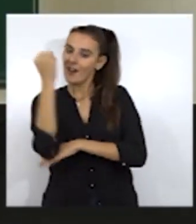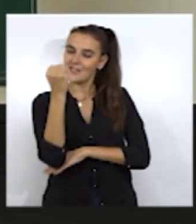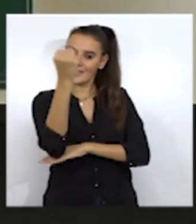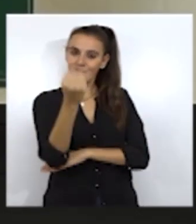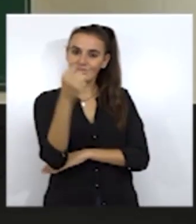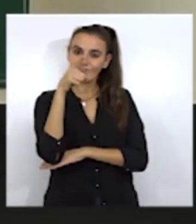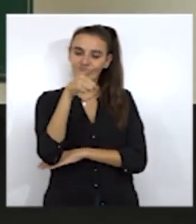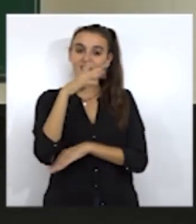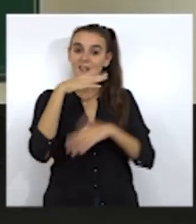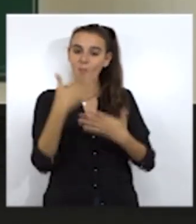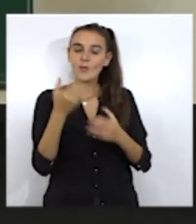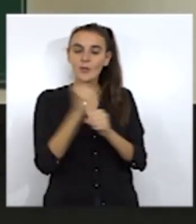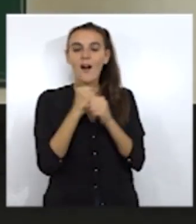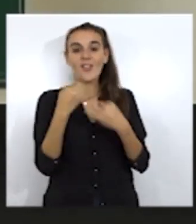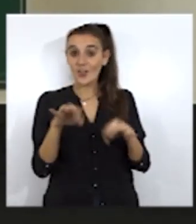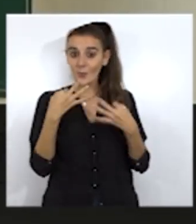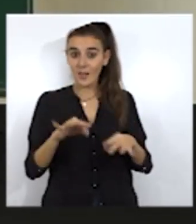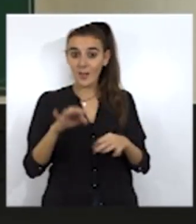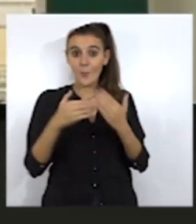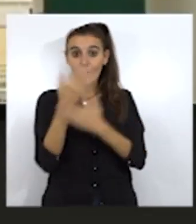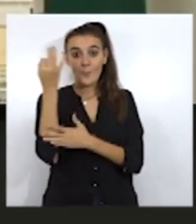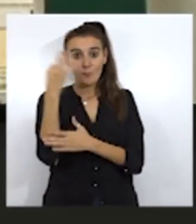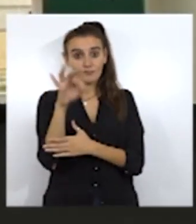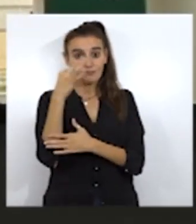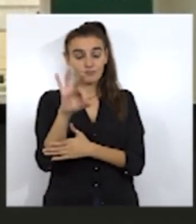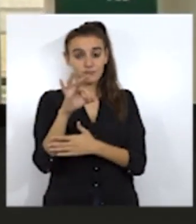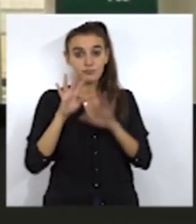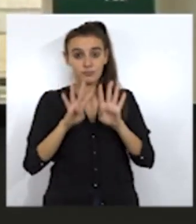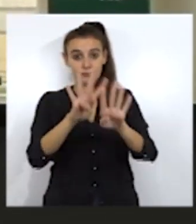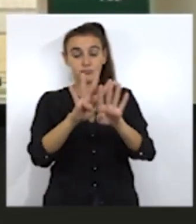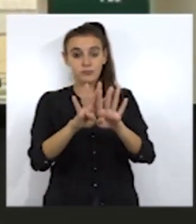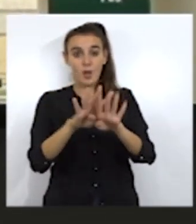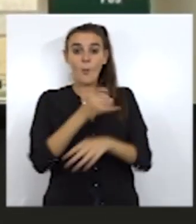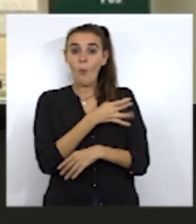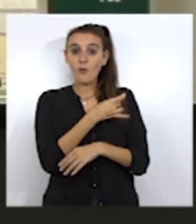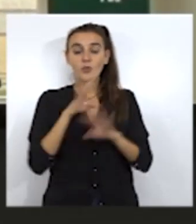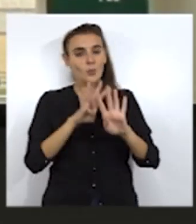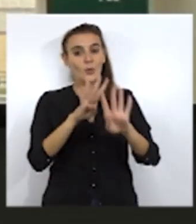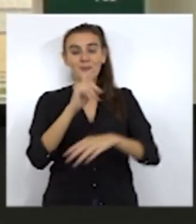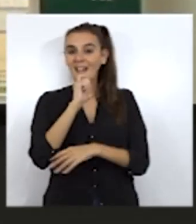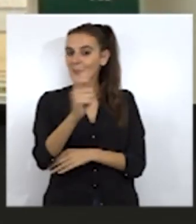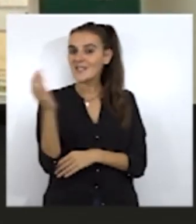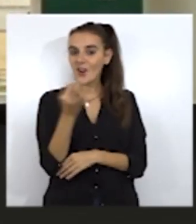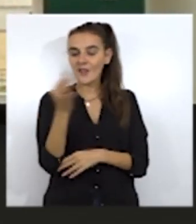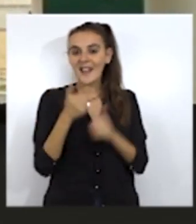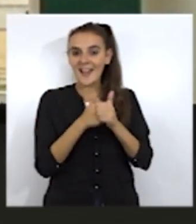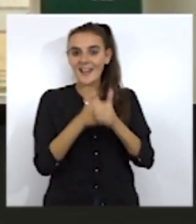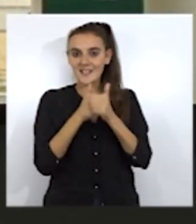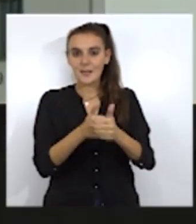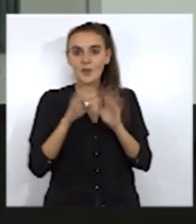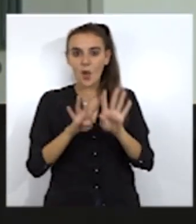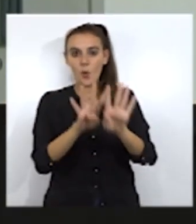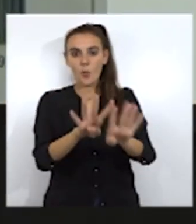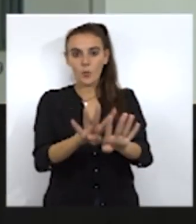funcionando con normalidad en esta primera jornada de huelga convocada por los sindicatos. Han comunicado también que el seguimiento de esta huelga ha